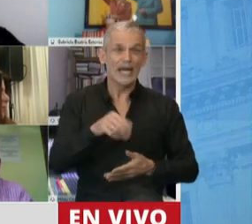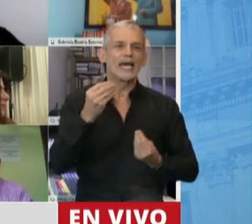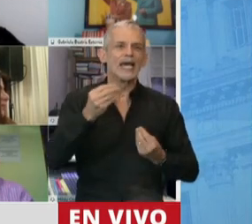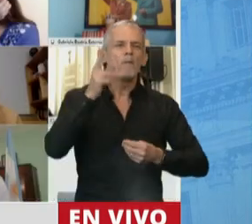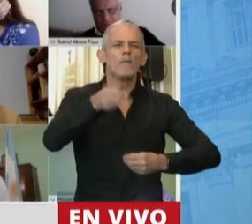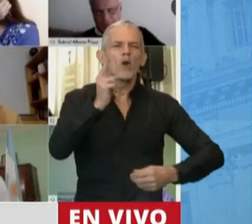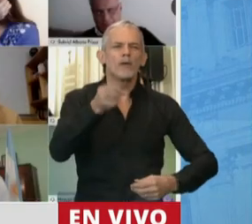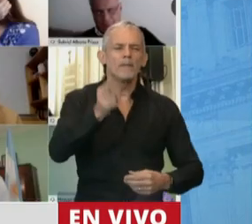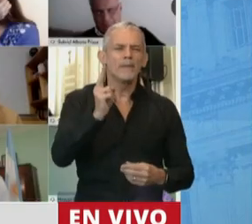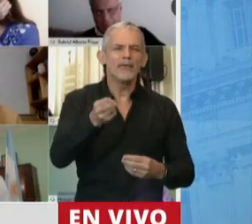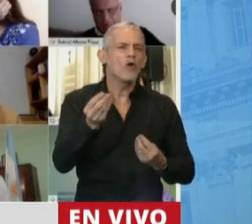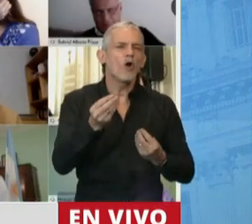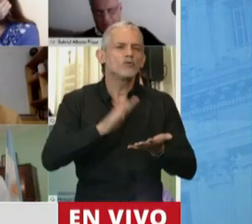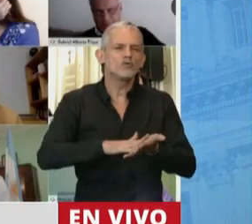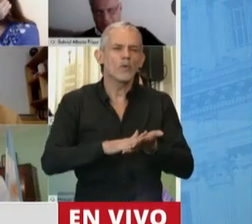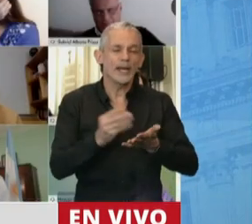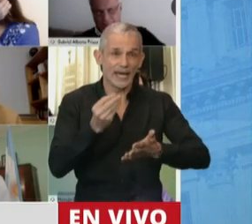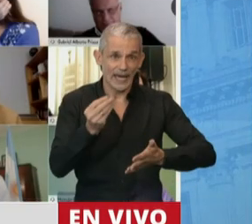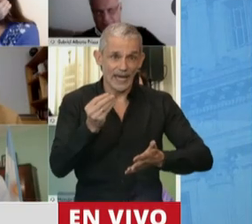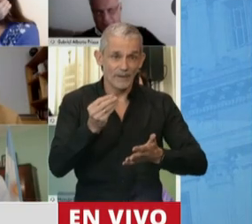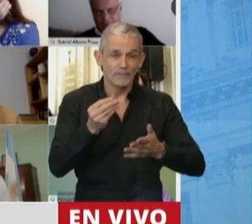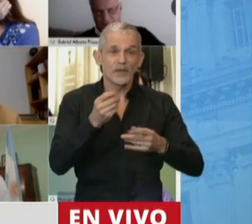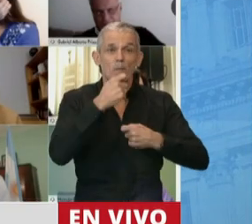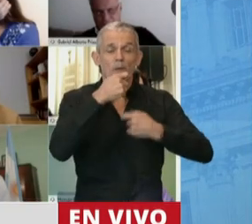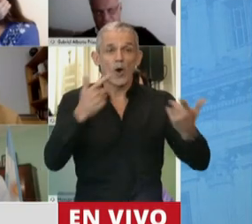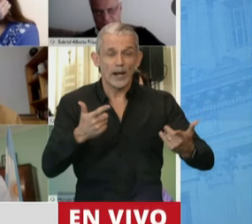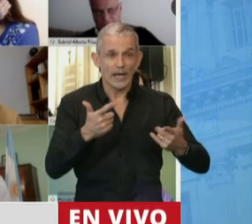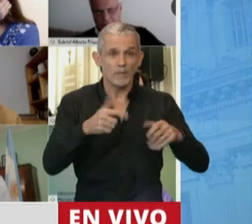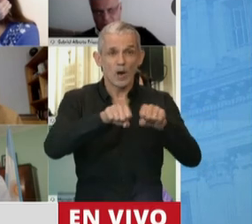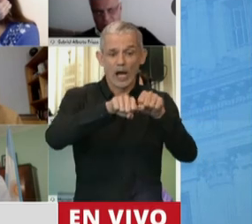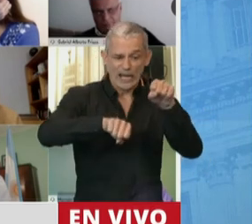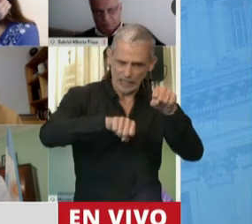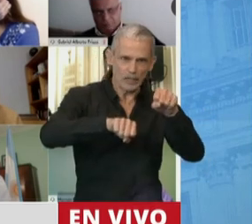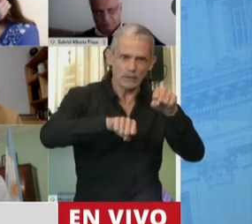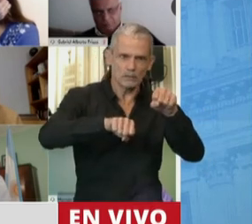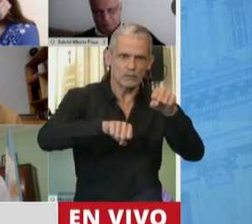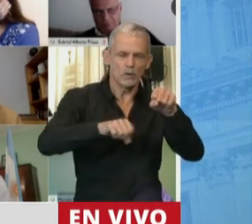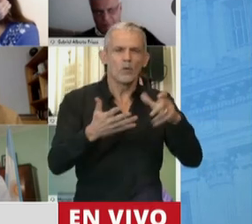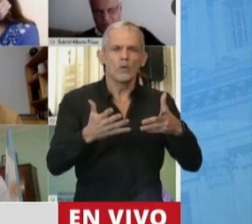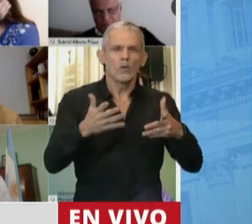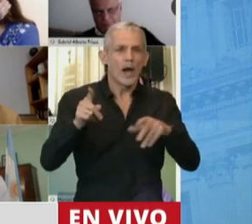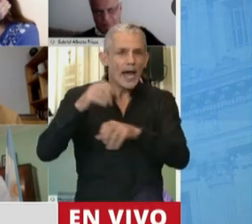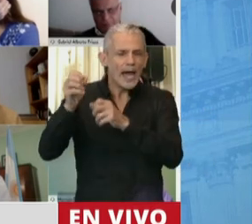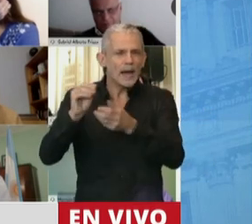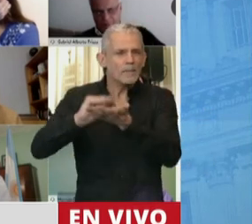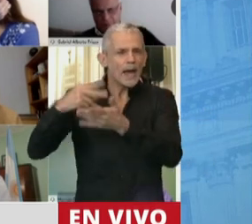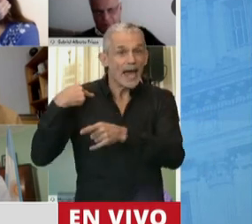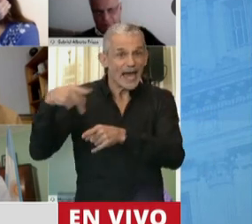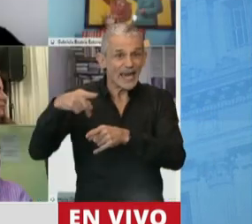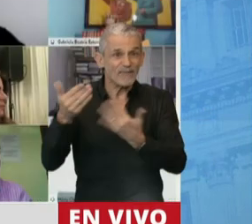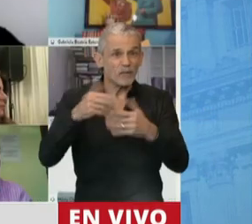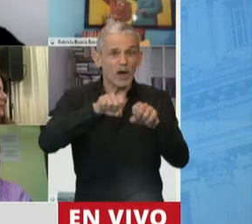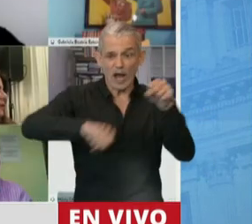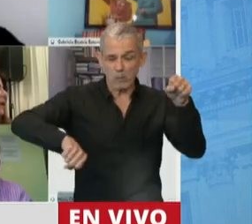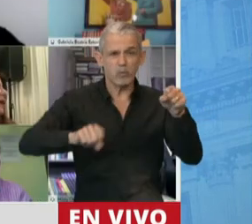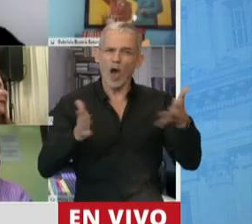prohibición de interrumpir la desconexión por parte del empleador no